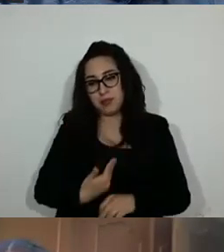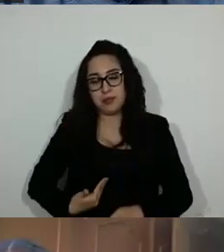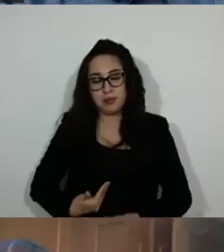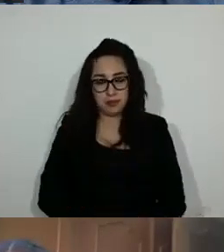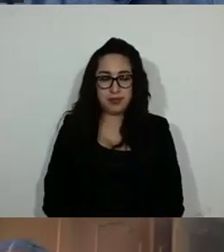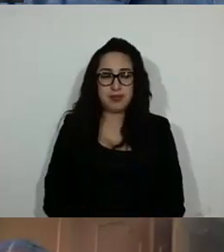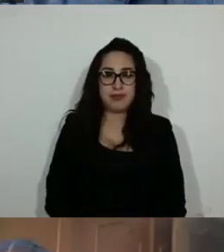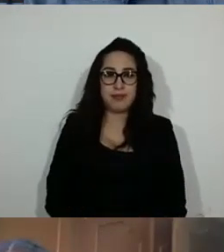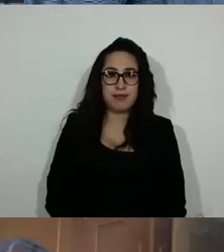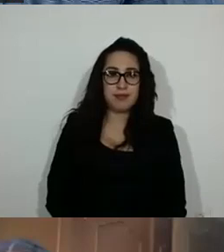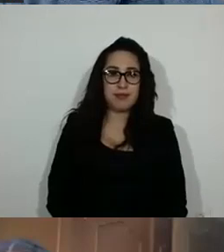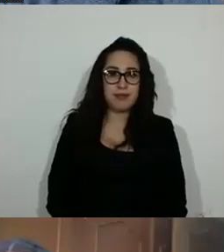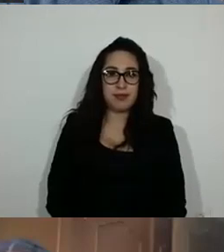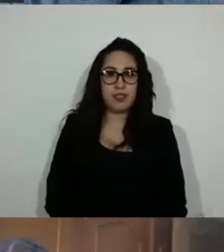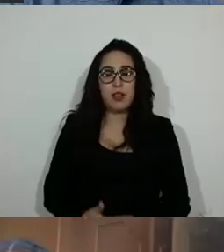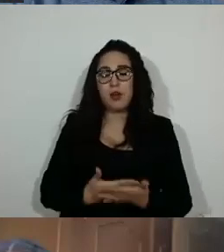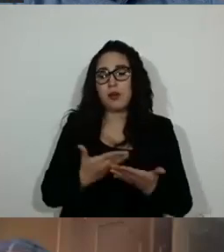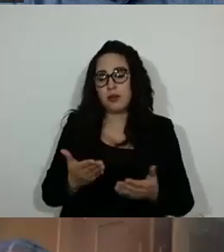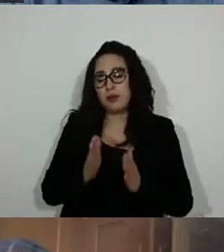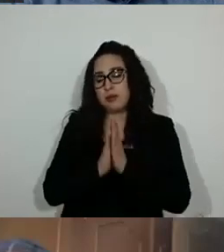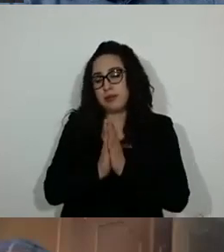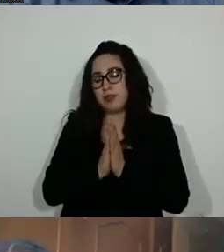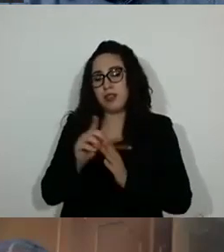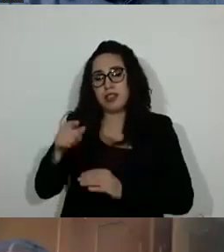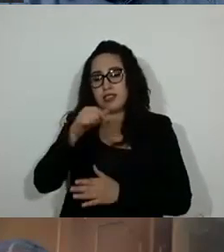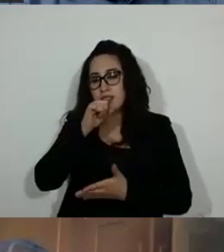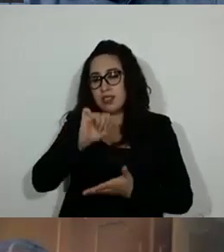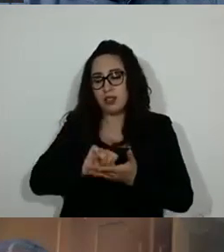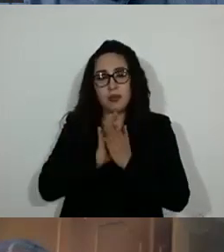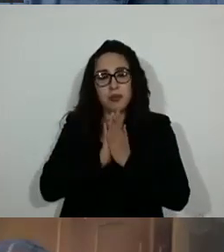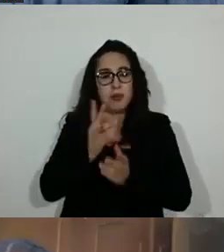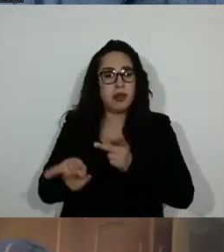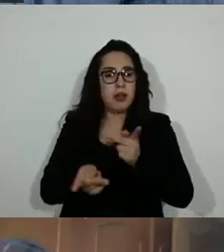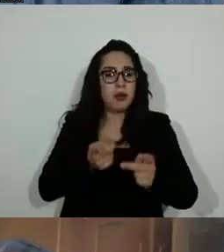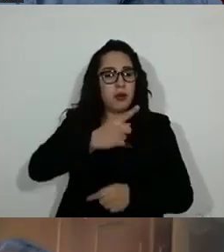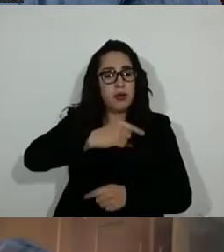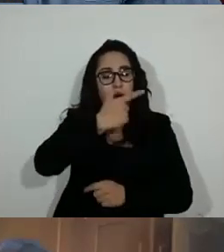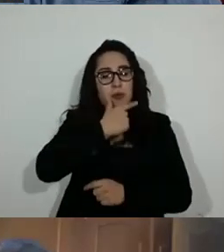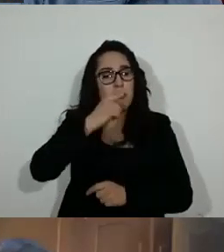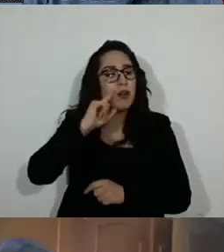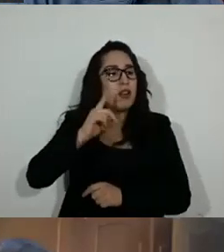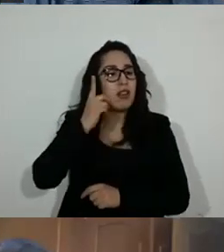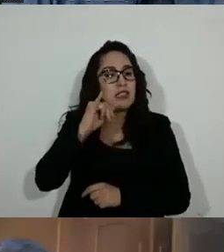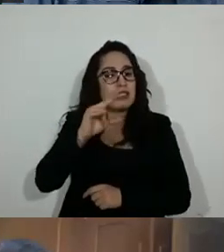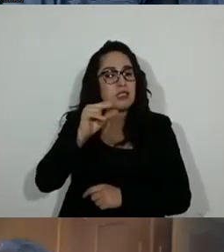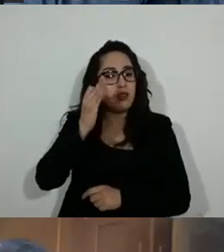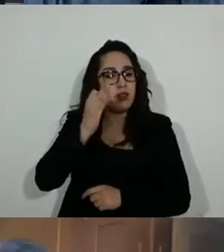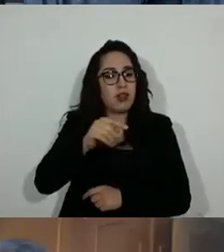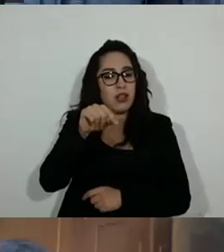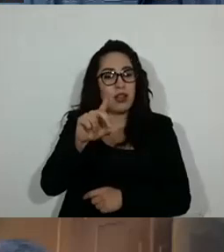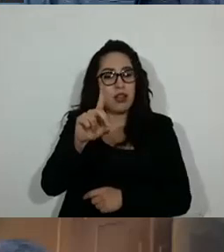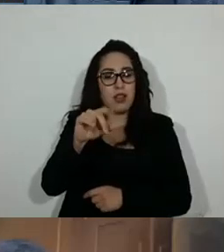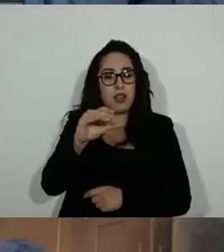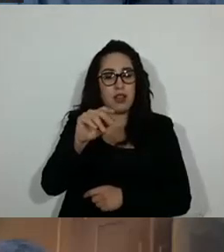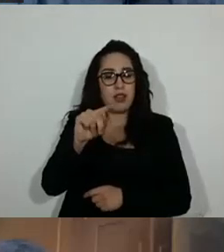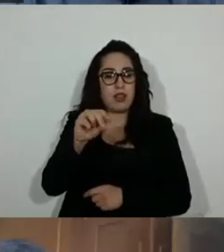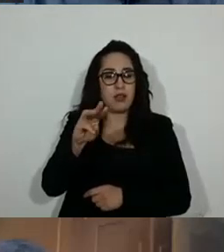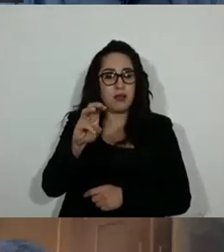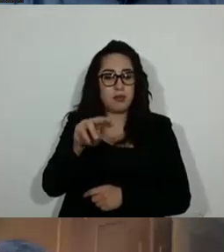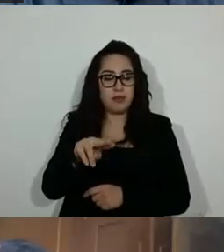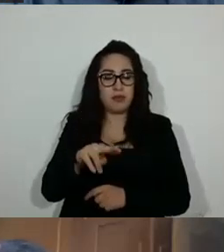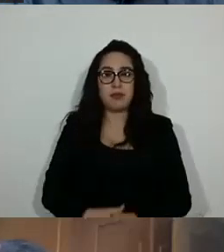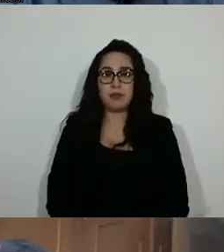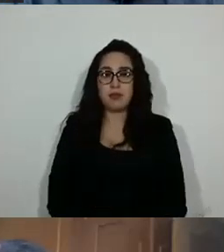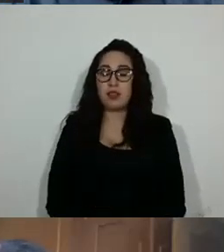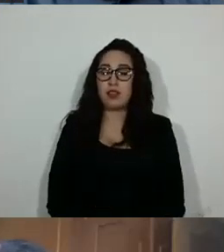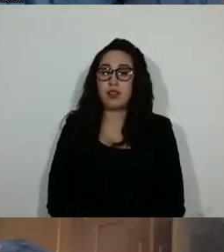gracias. Por lo tanto, proceda la Secretaría a someter en votación nominal la aprobación de este dictamen. Con instrucciones de